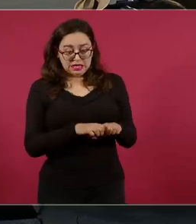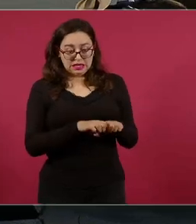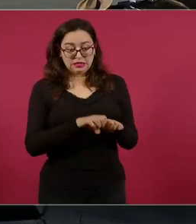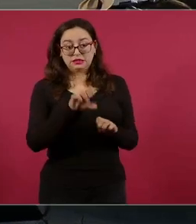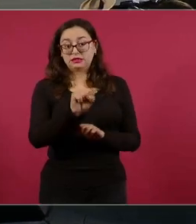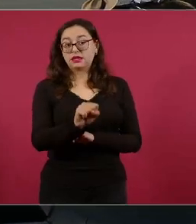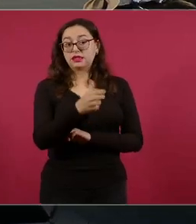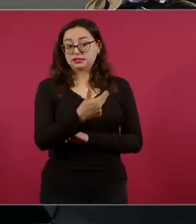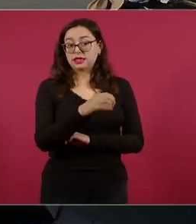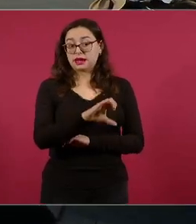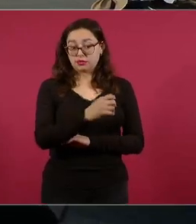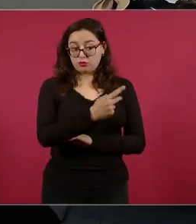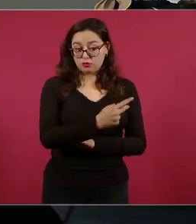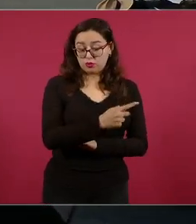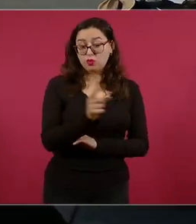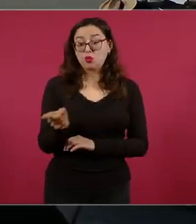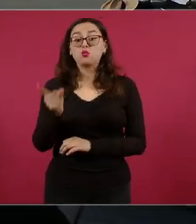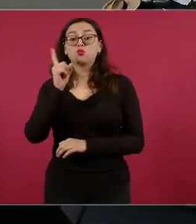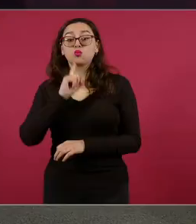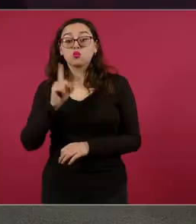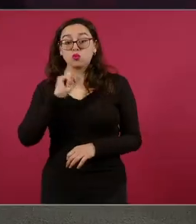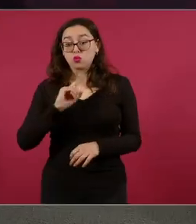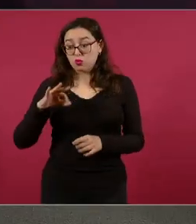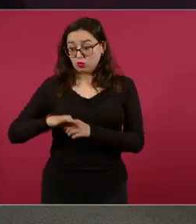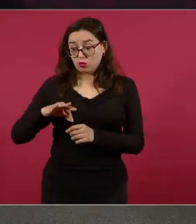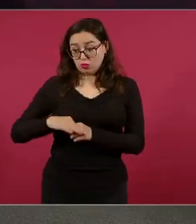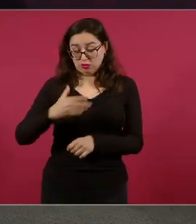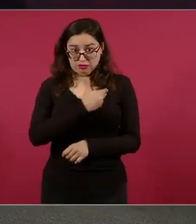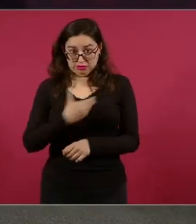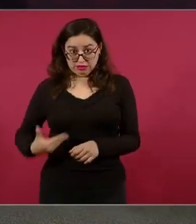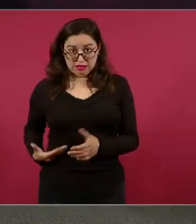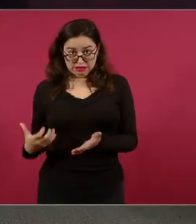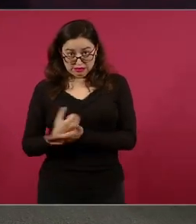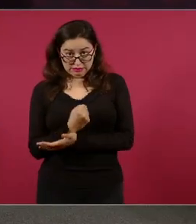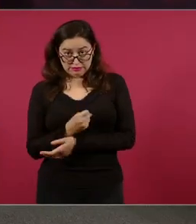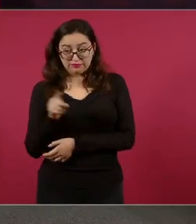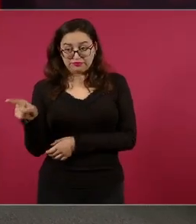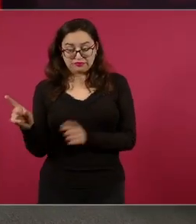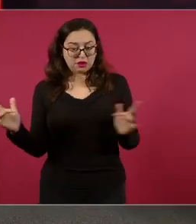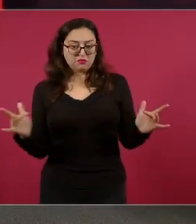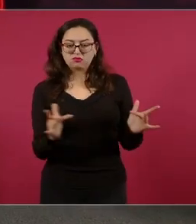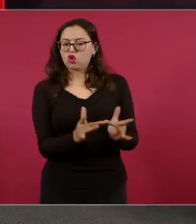y sabe bien,